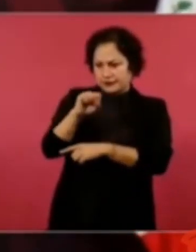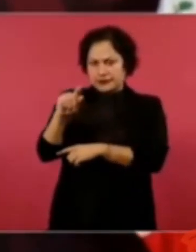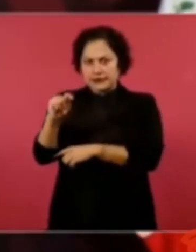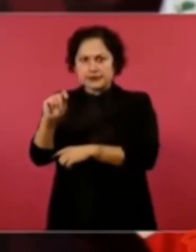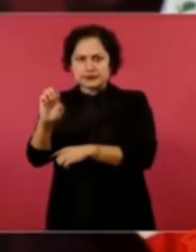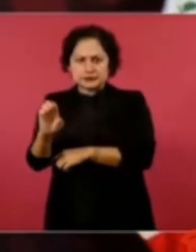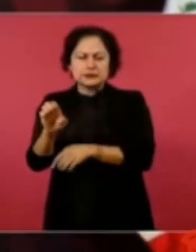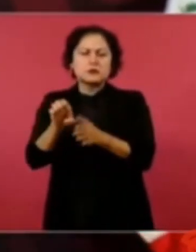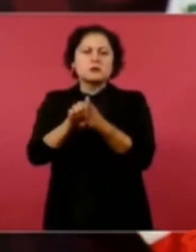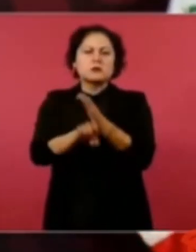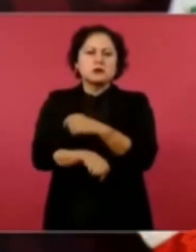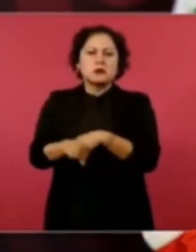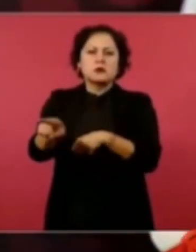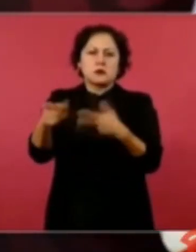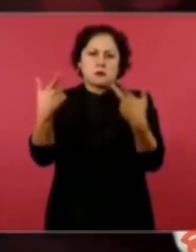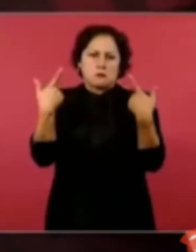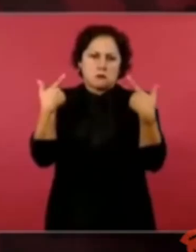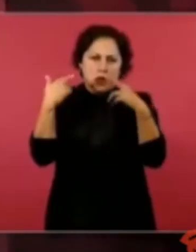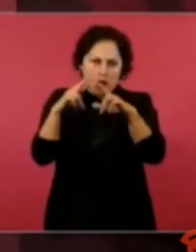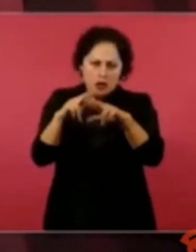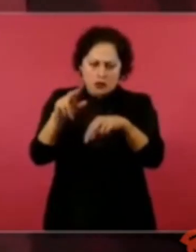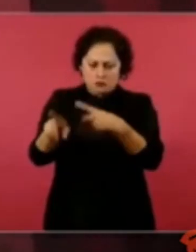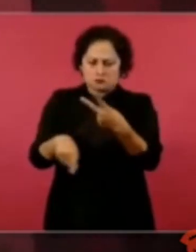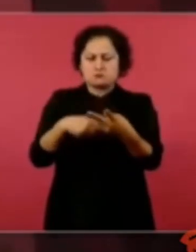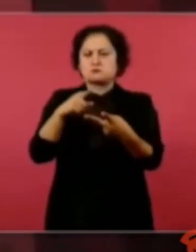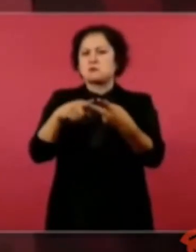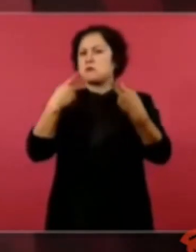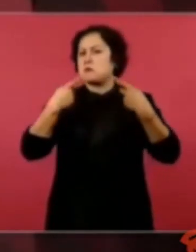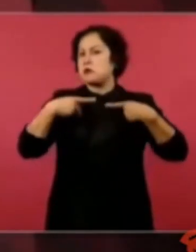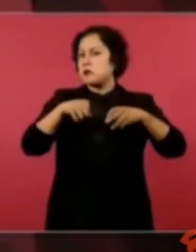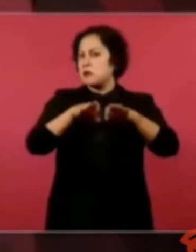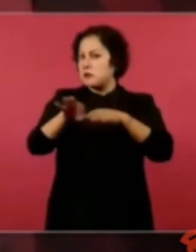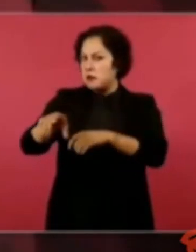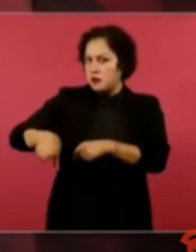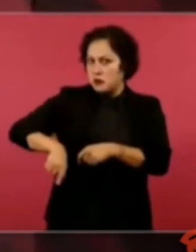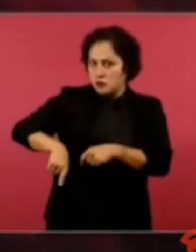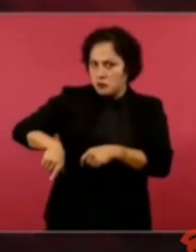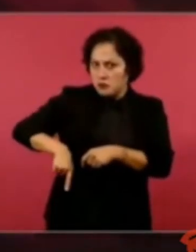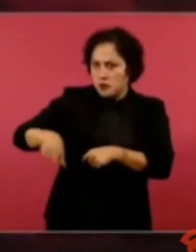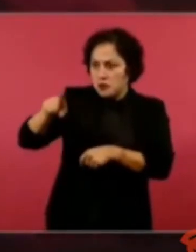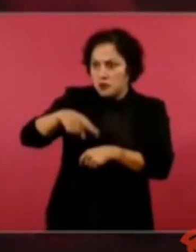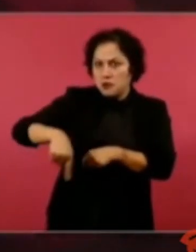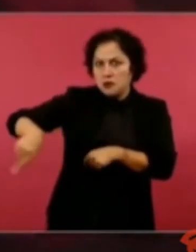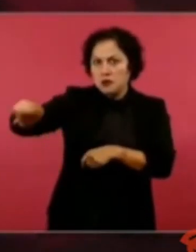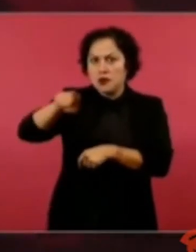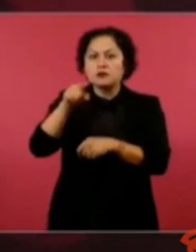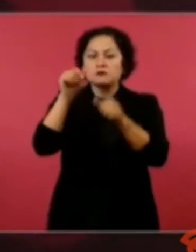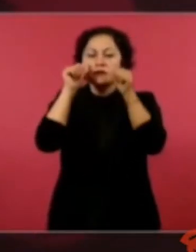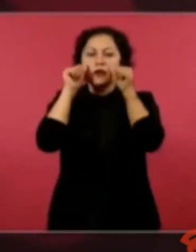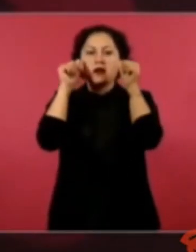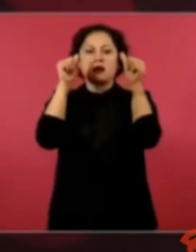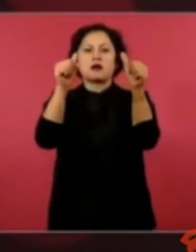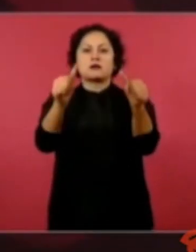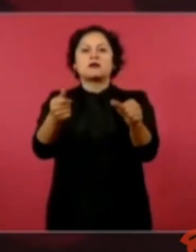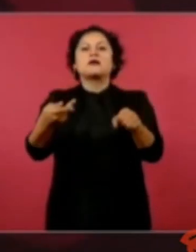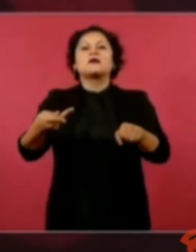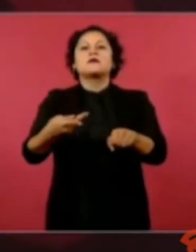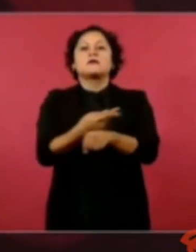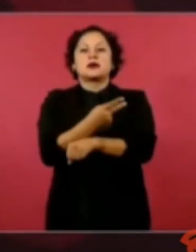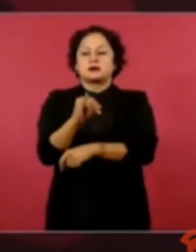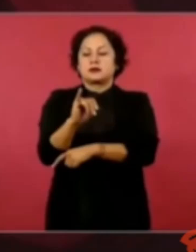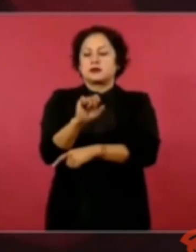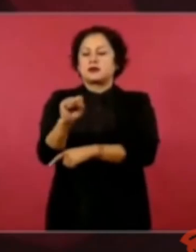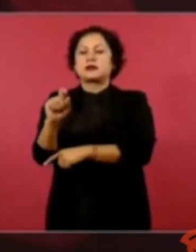sepan cómo vamos para mejorar los servicios en el Issste.